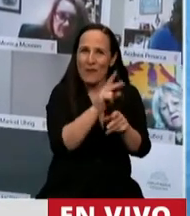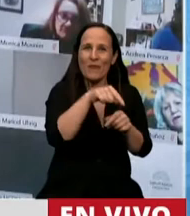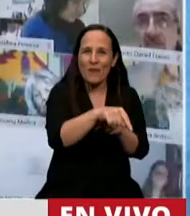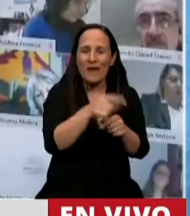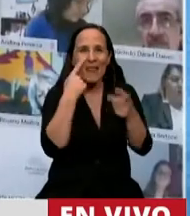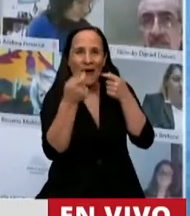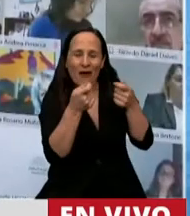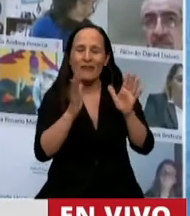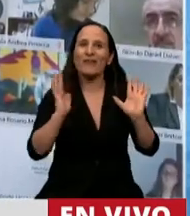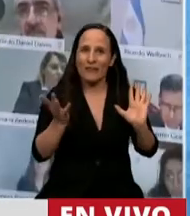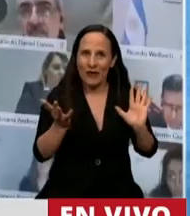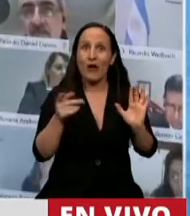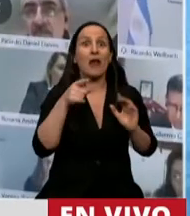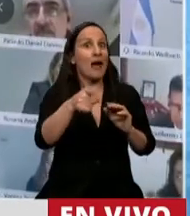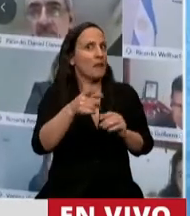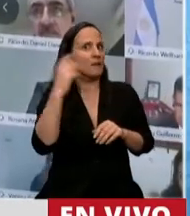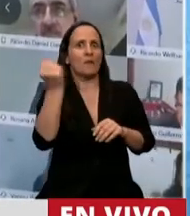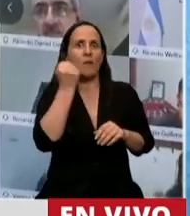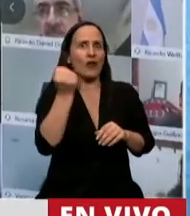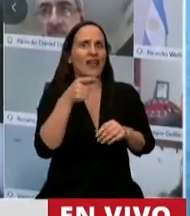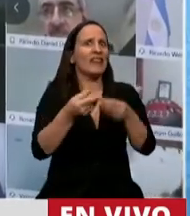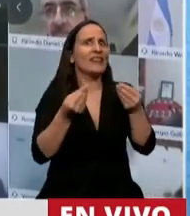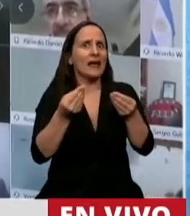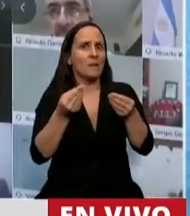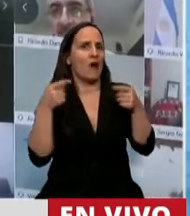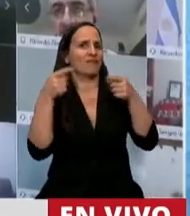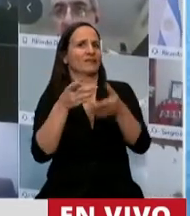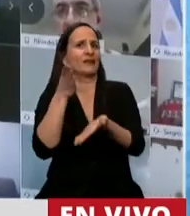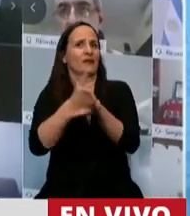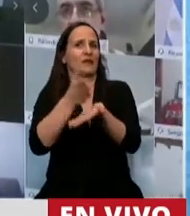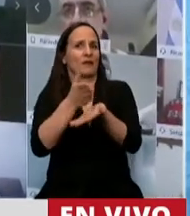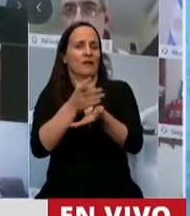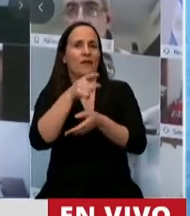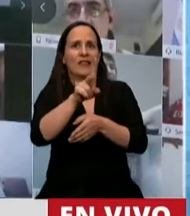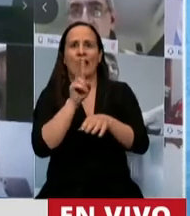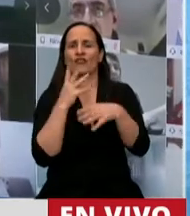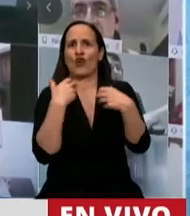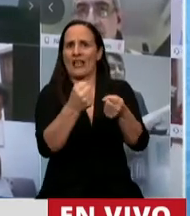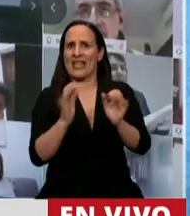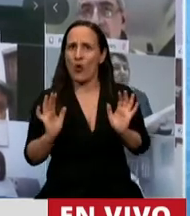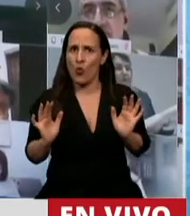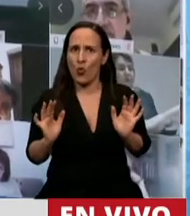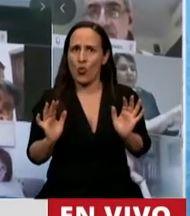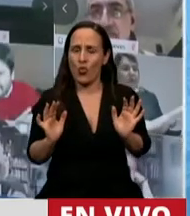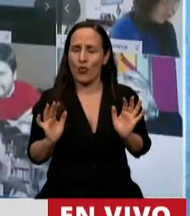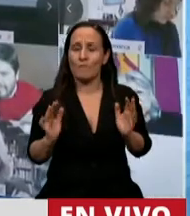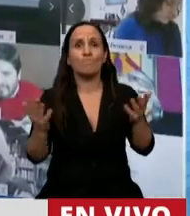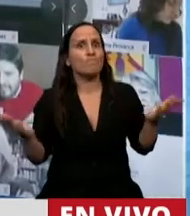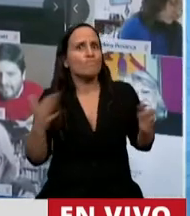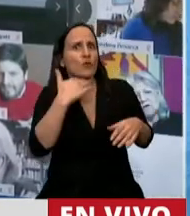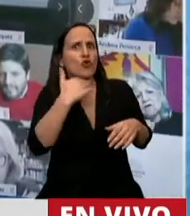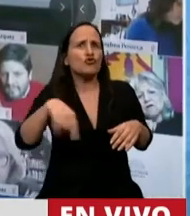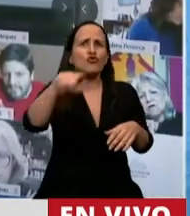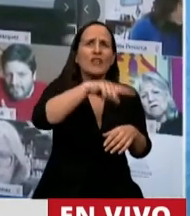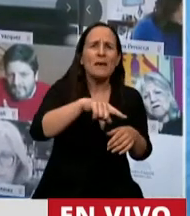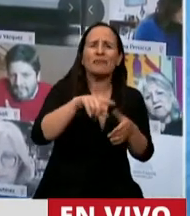cierto que ustedes juegan permanentemente con un tarjeto a medida. Porque no sé si ustedes saben, señores diputados y